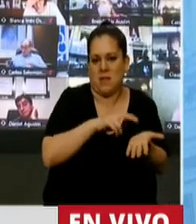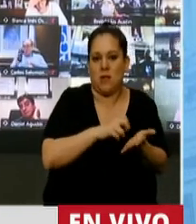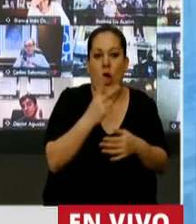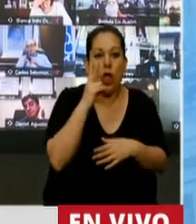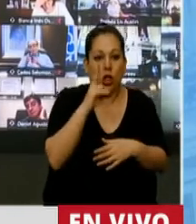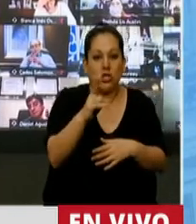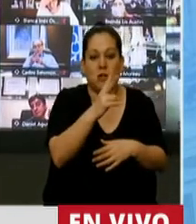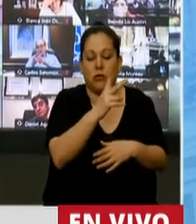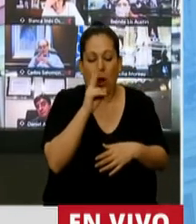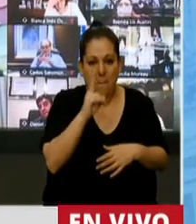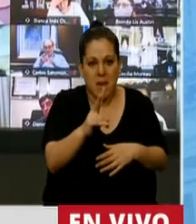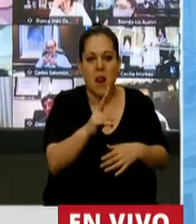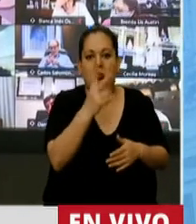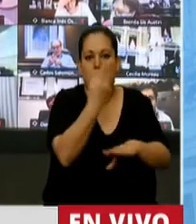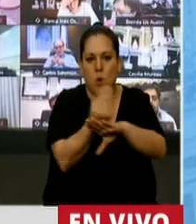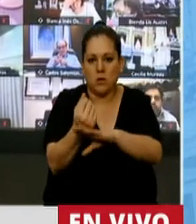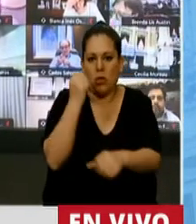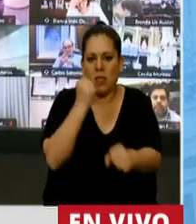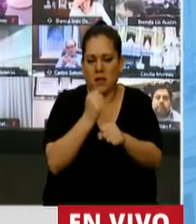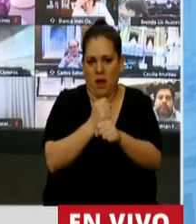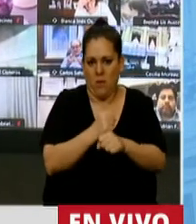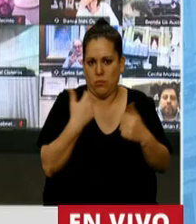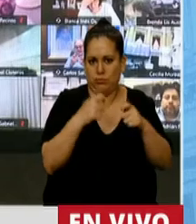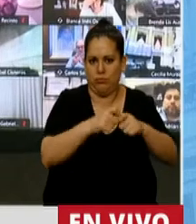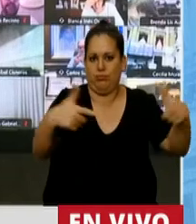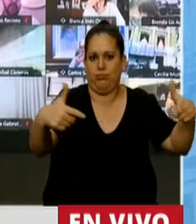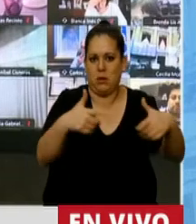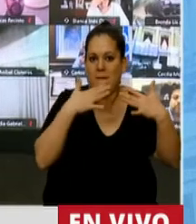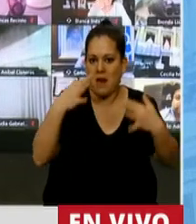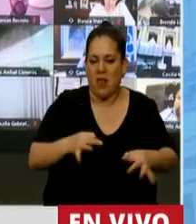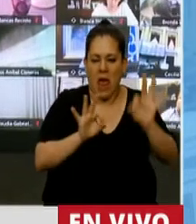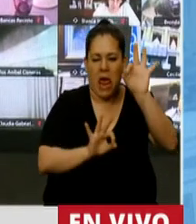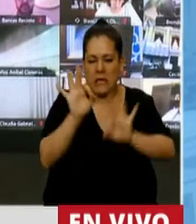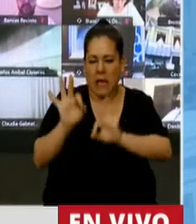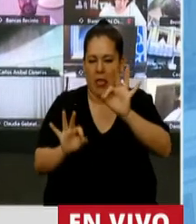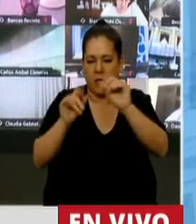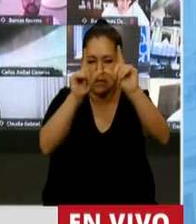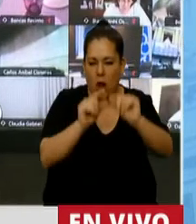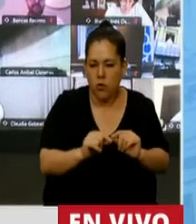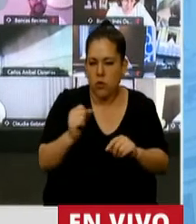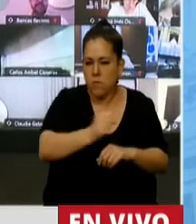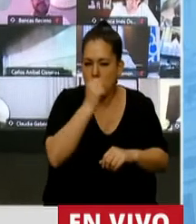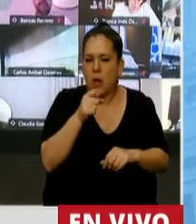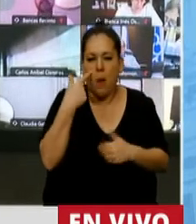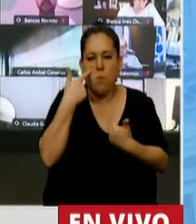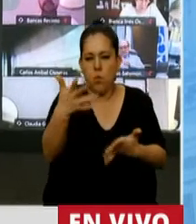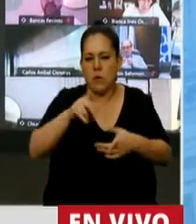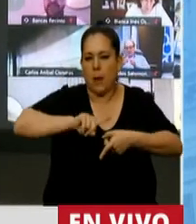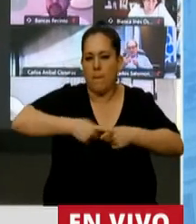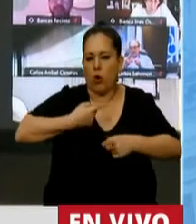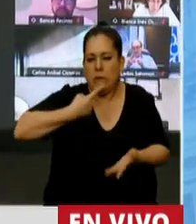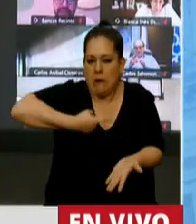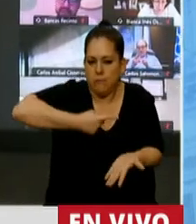de trabajo de manera directa e indirecta. Los números son importantes, señor Presidente. En este caso traducen políticas públicas y